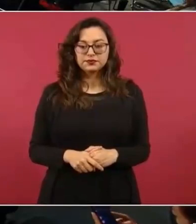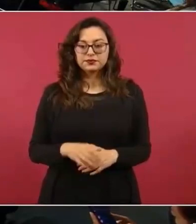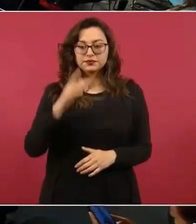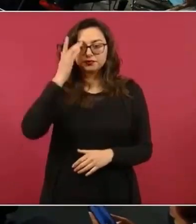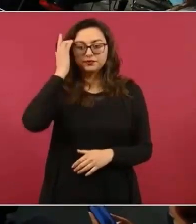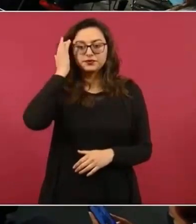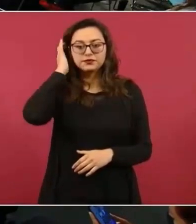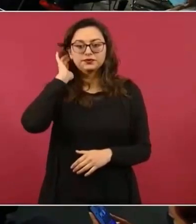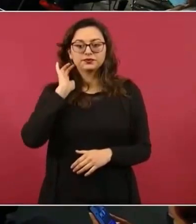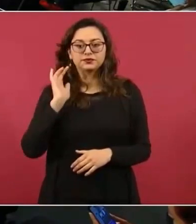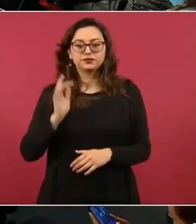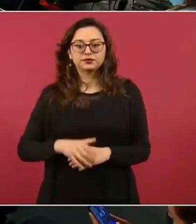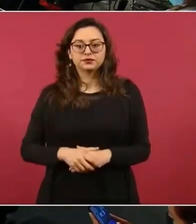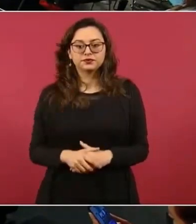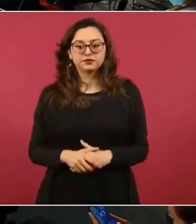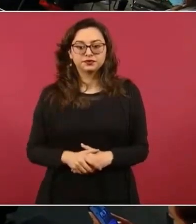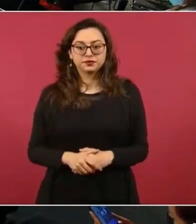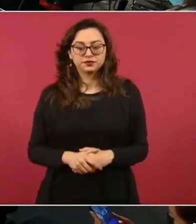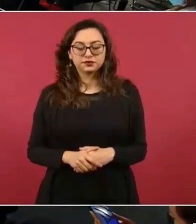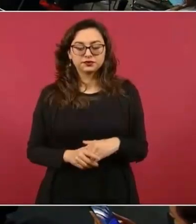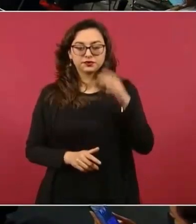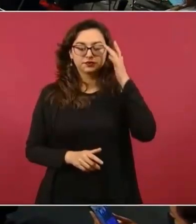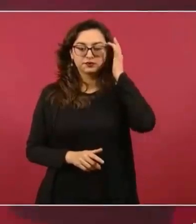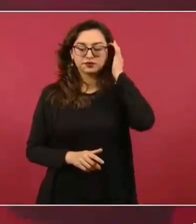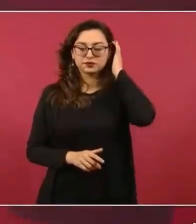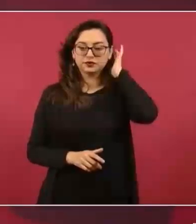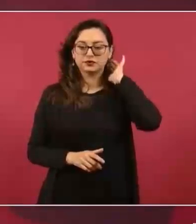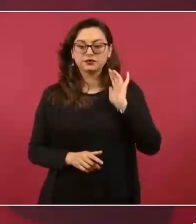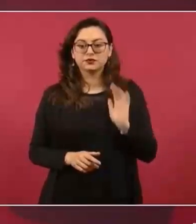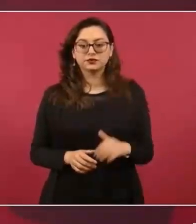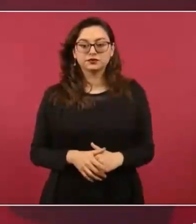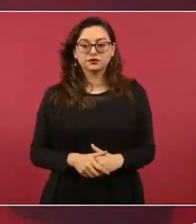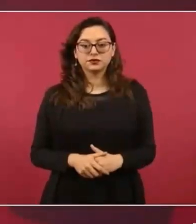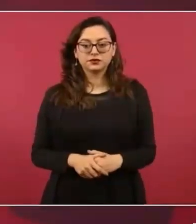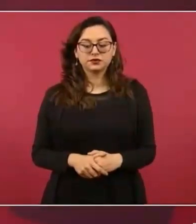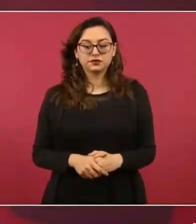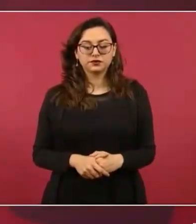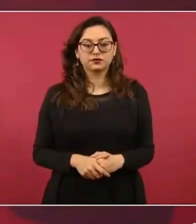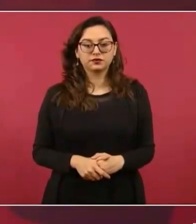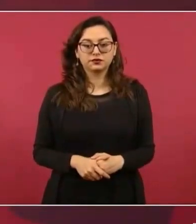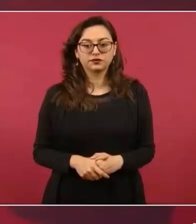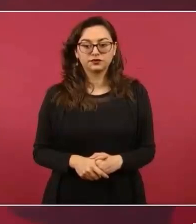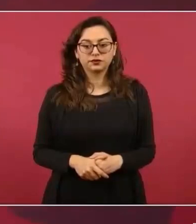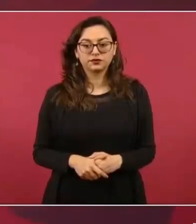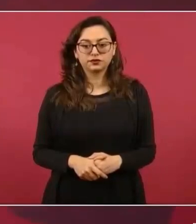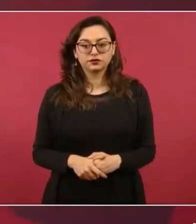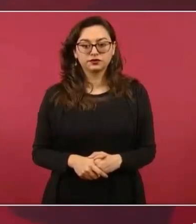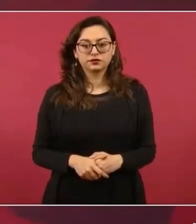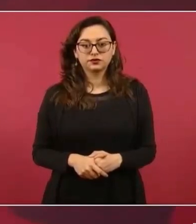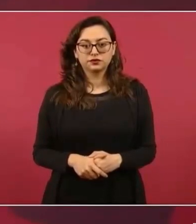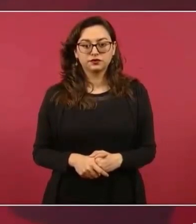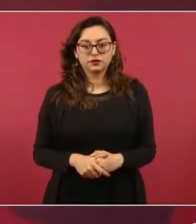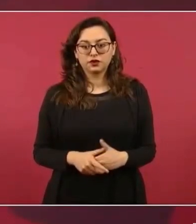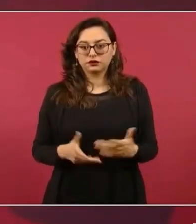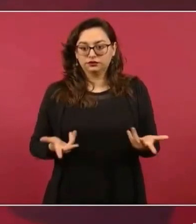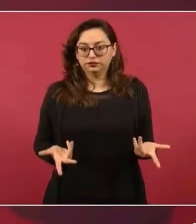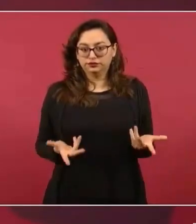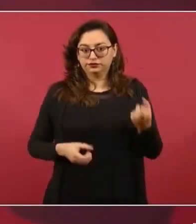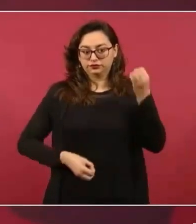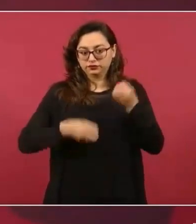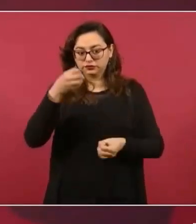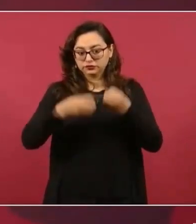Porque ningún tribunal debe actuar de manera